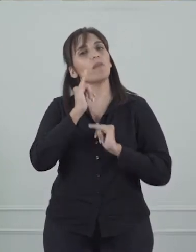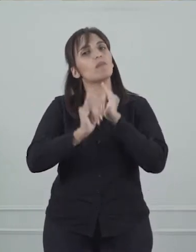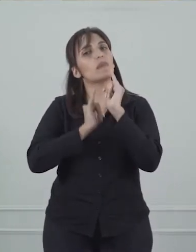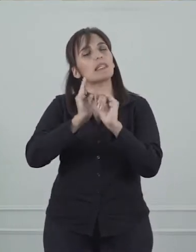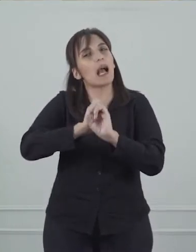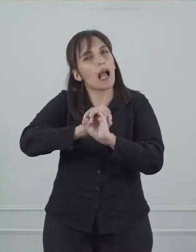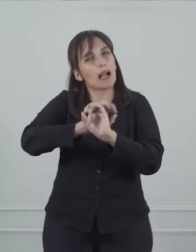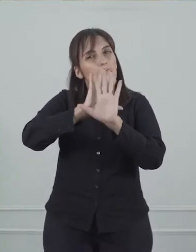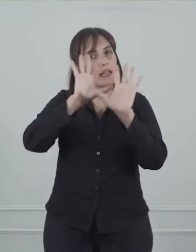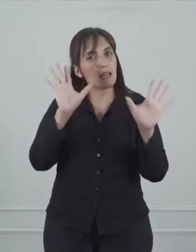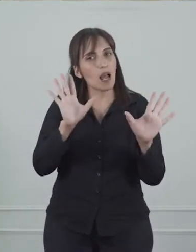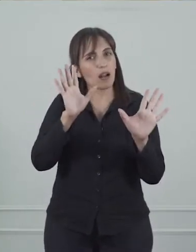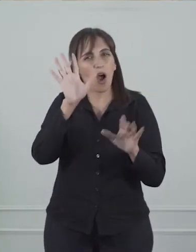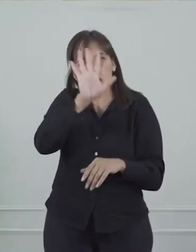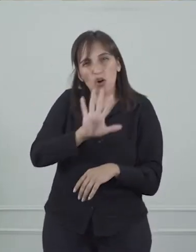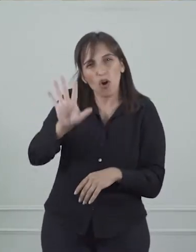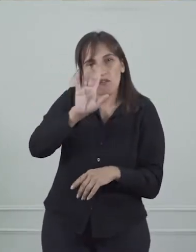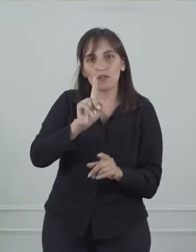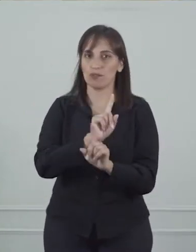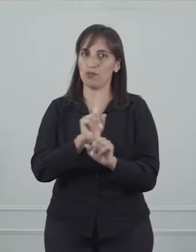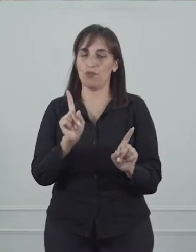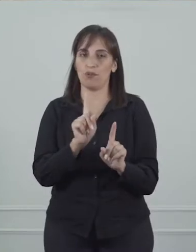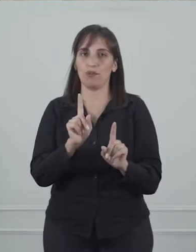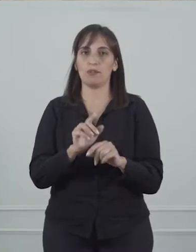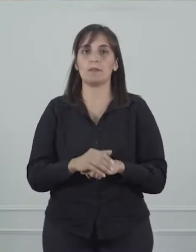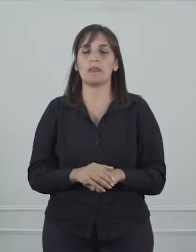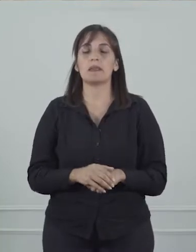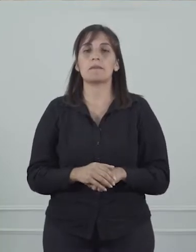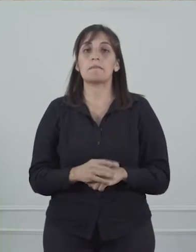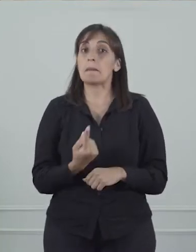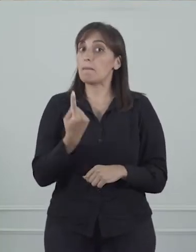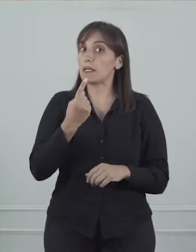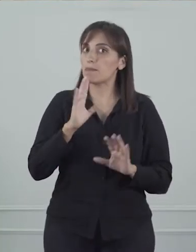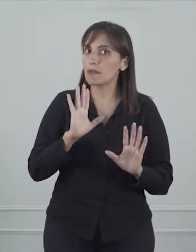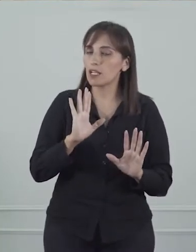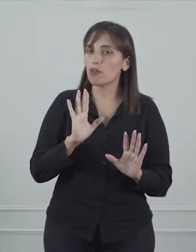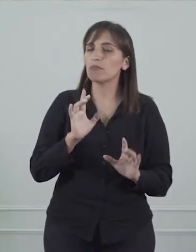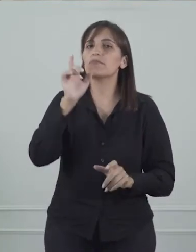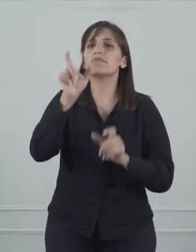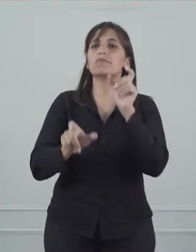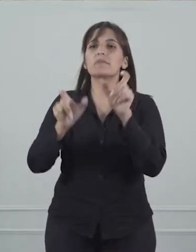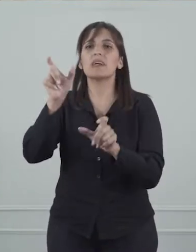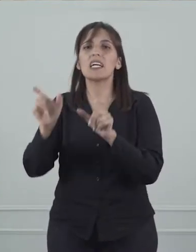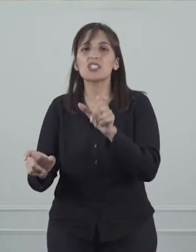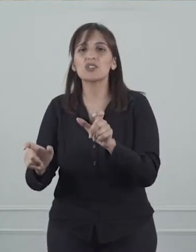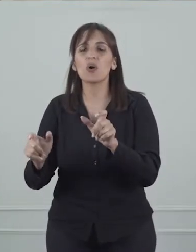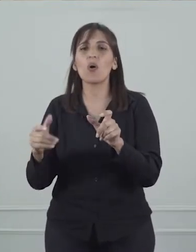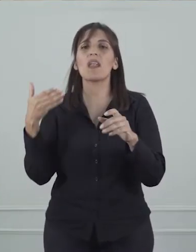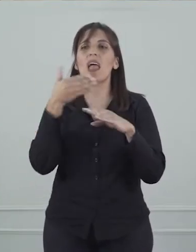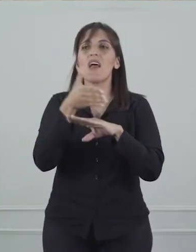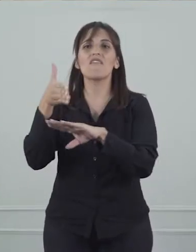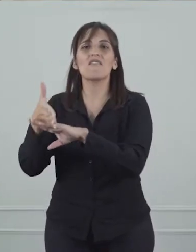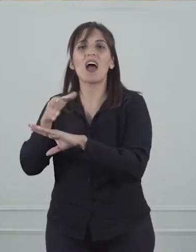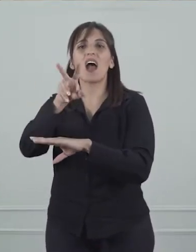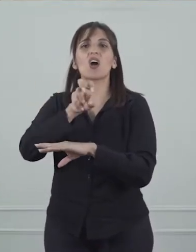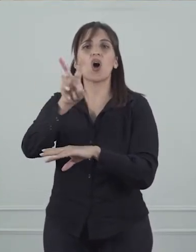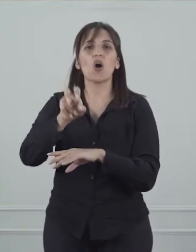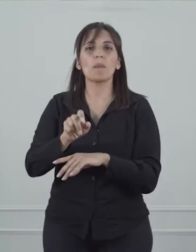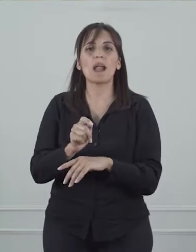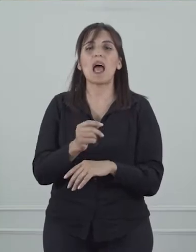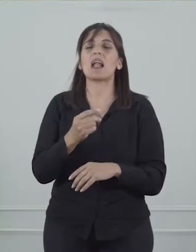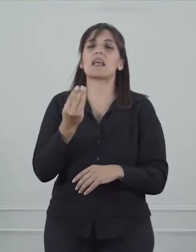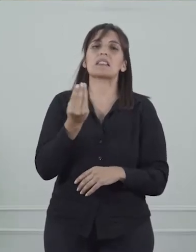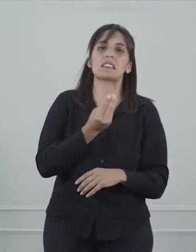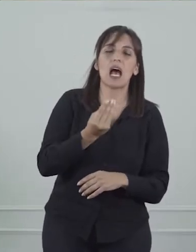En primer lugar, ¿quiénes son los que pueden cobrar sábado, domingo, lunes, martes y